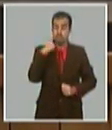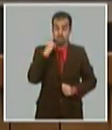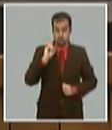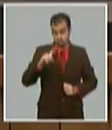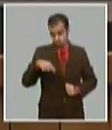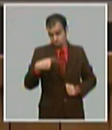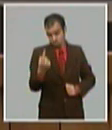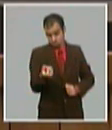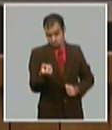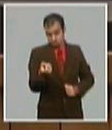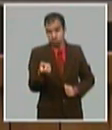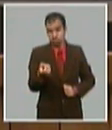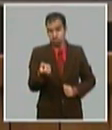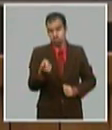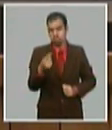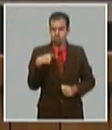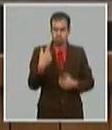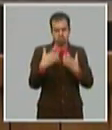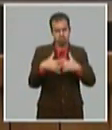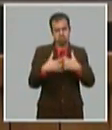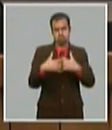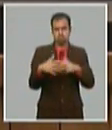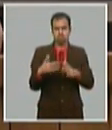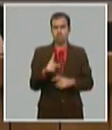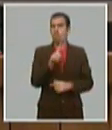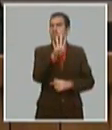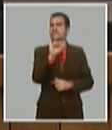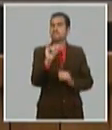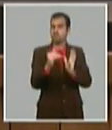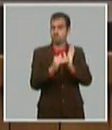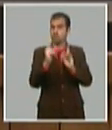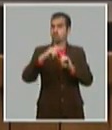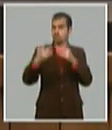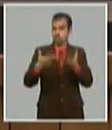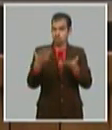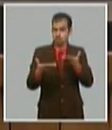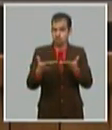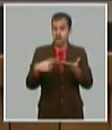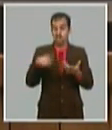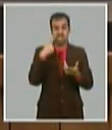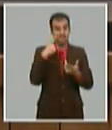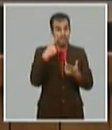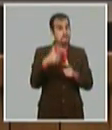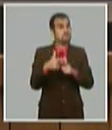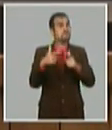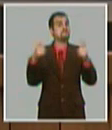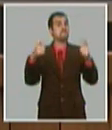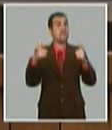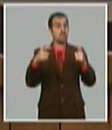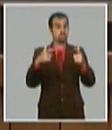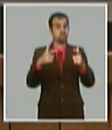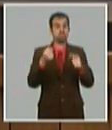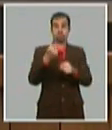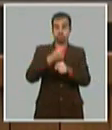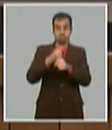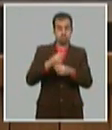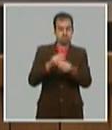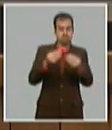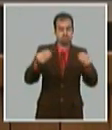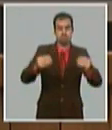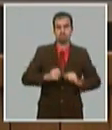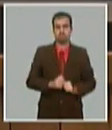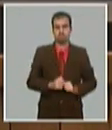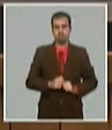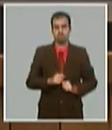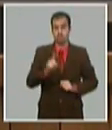62.000 toneladas en Cuba de NPK eso también genera empleo que hablábamos ayer da valor agregado a la